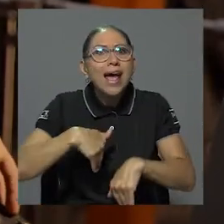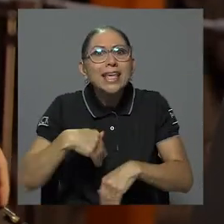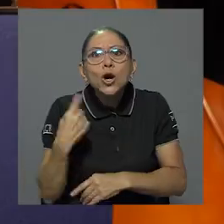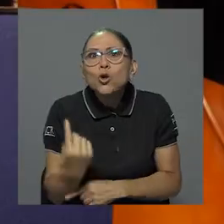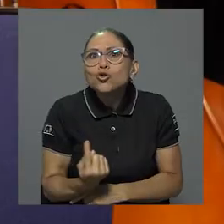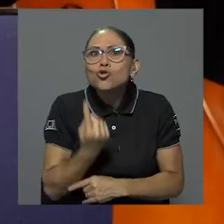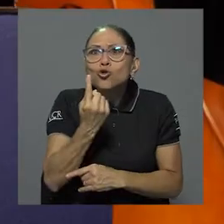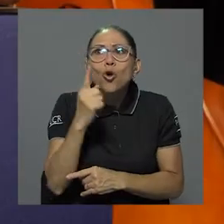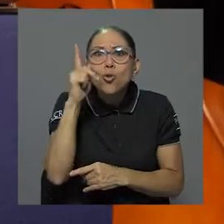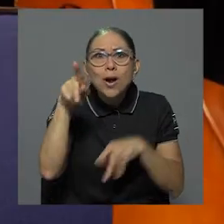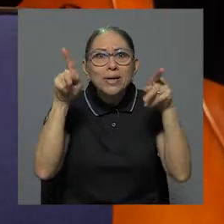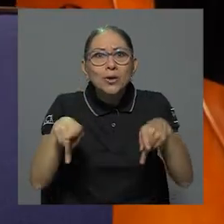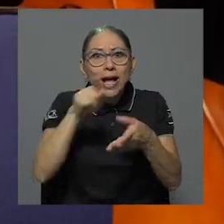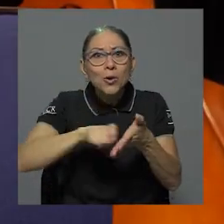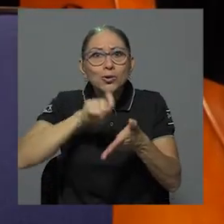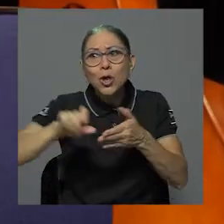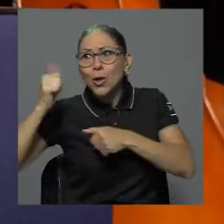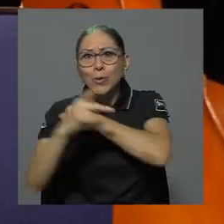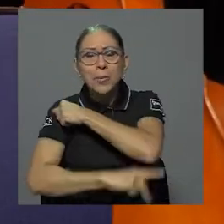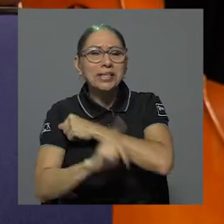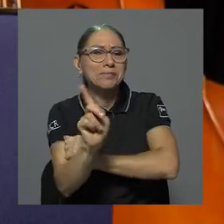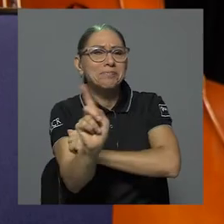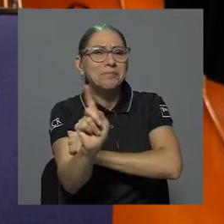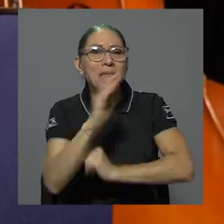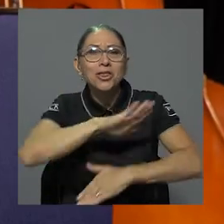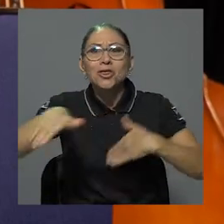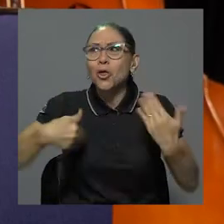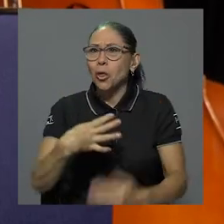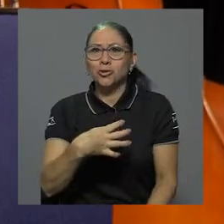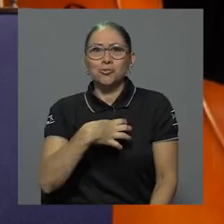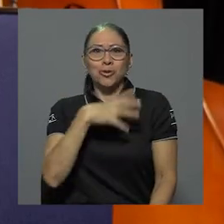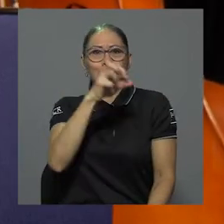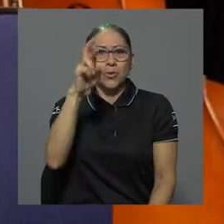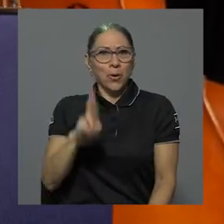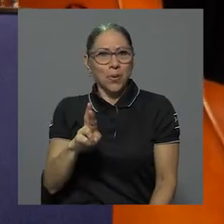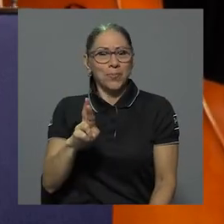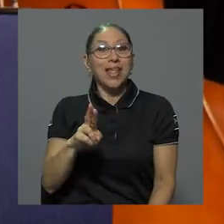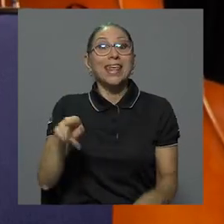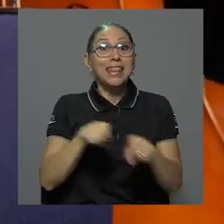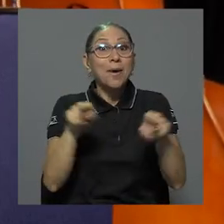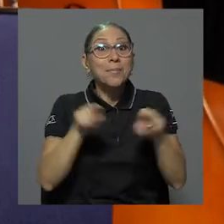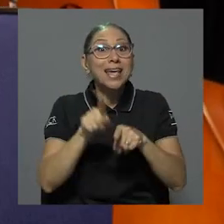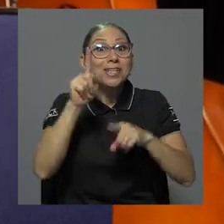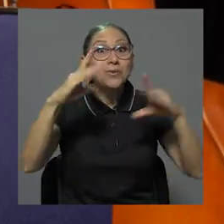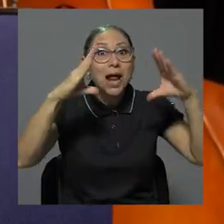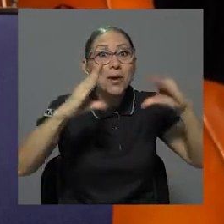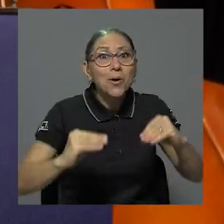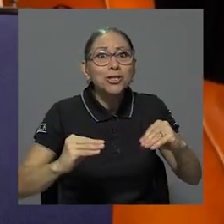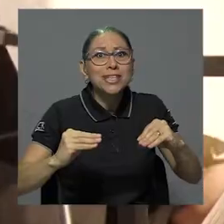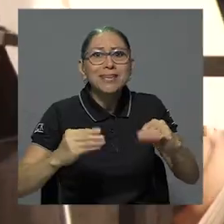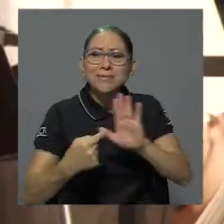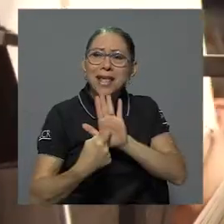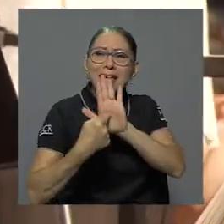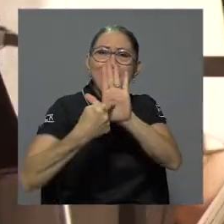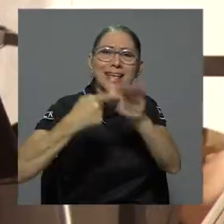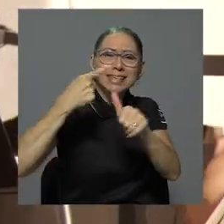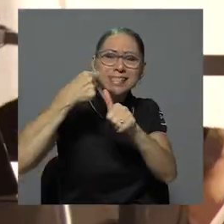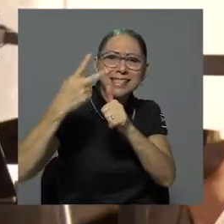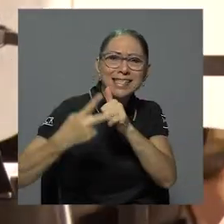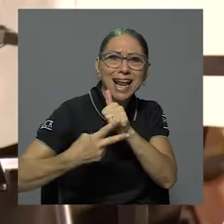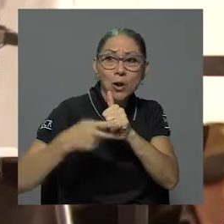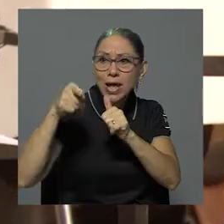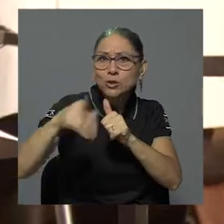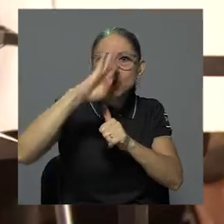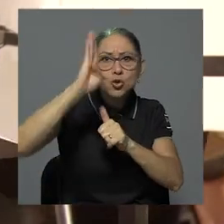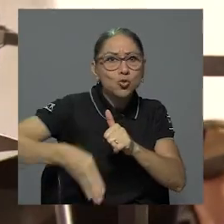todos son compositores nacionales y además podríamos decir que es una noche de estreno porque todas las obras que se van a realizar son obras que